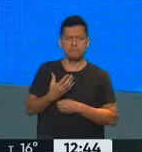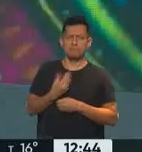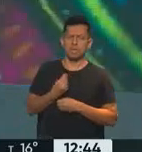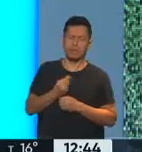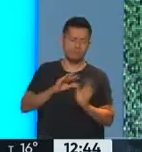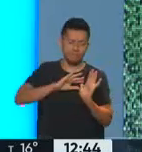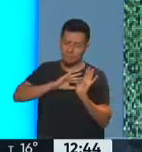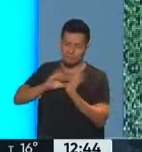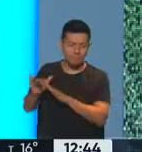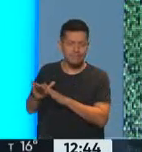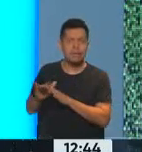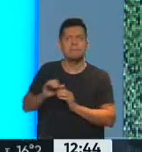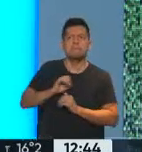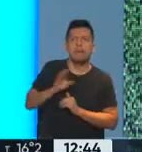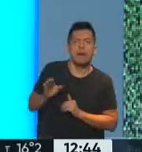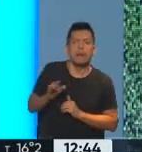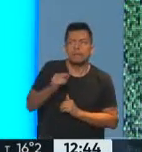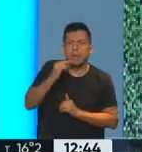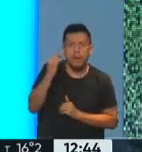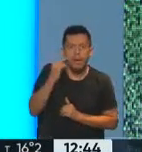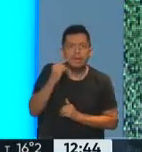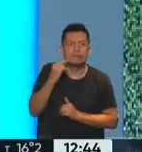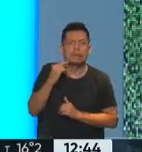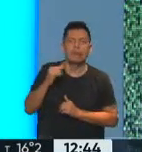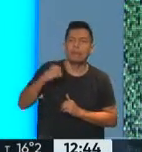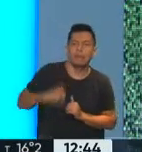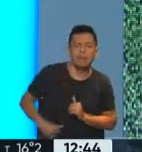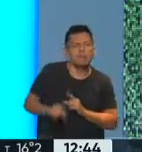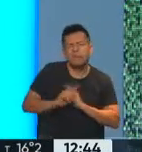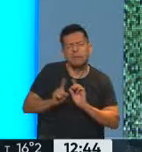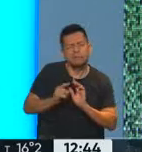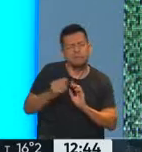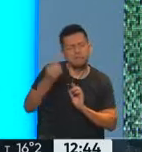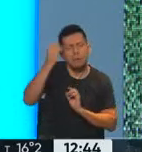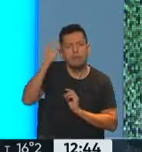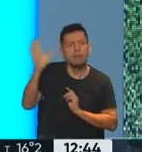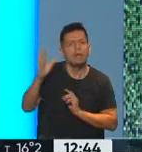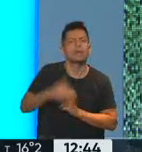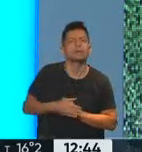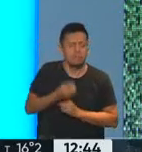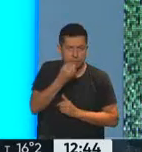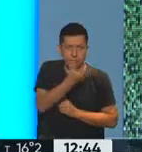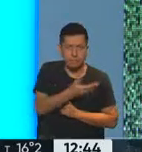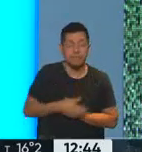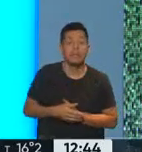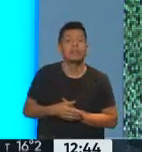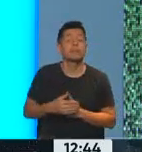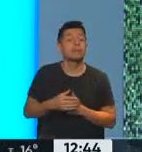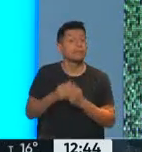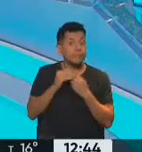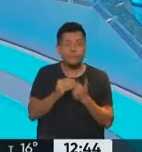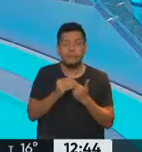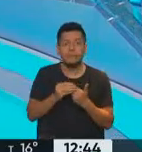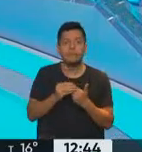Como algo que está mal, como algo que nos va a perjudicar. Y segundo, el principio general es la